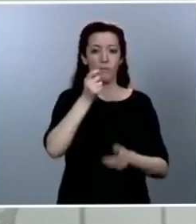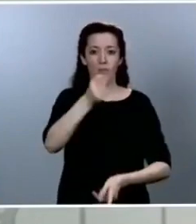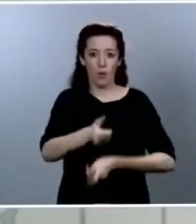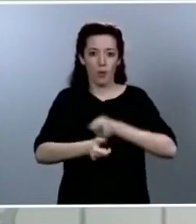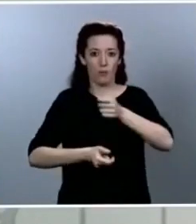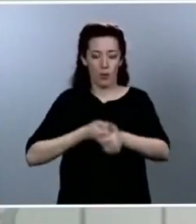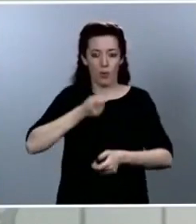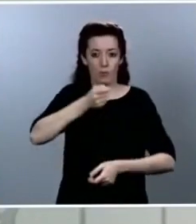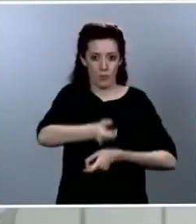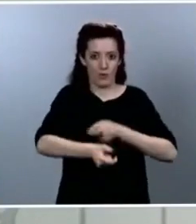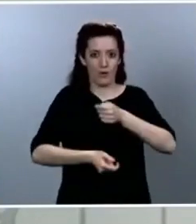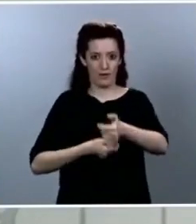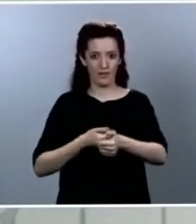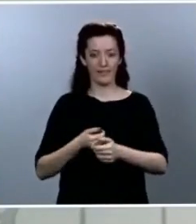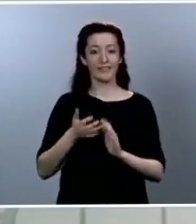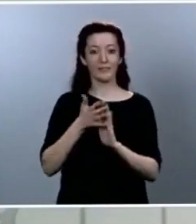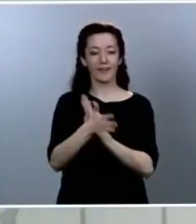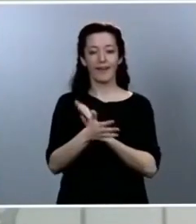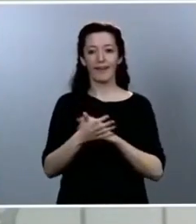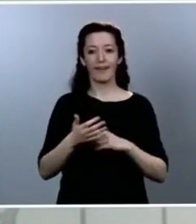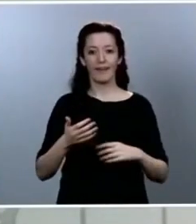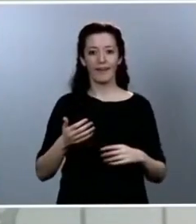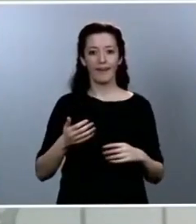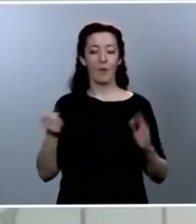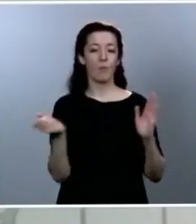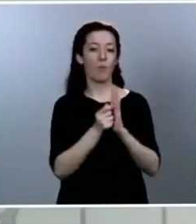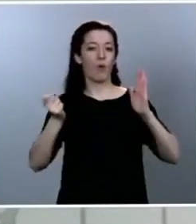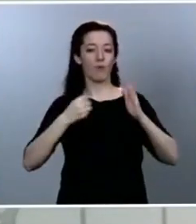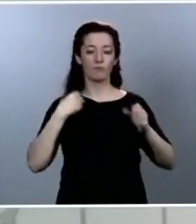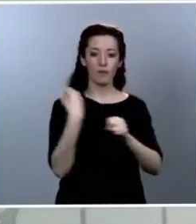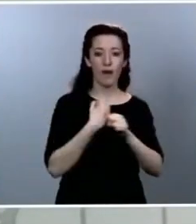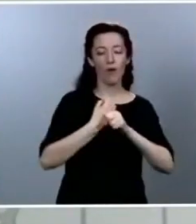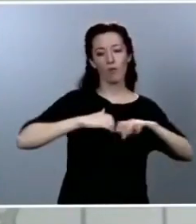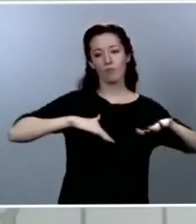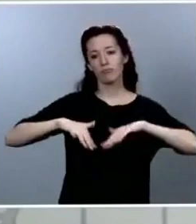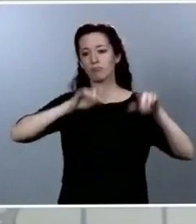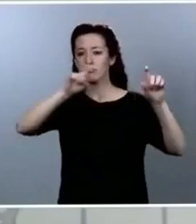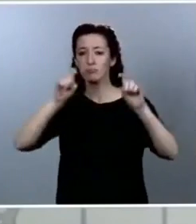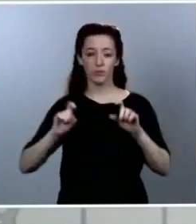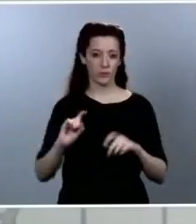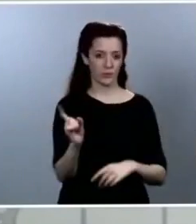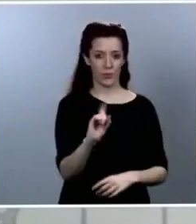toda la actividad y toda la movilidad social, sino que la vamos a hacer por etapas.